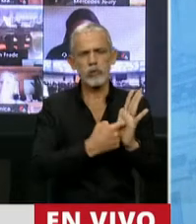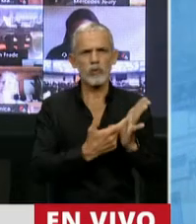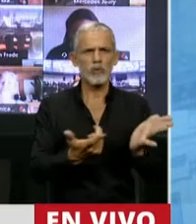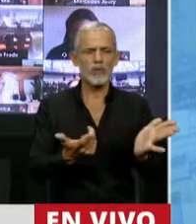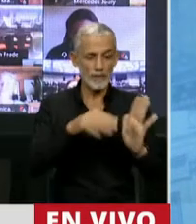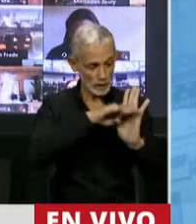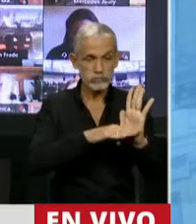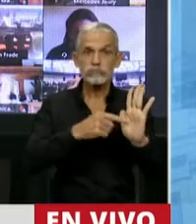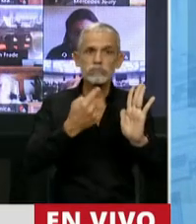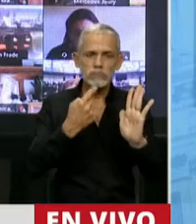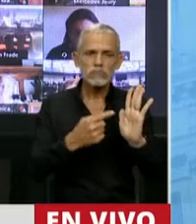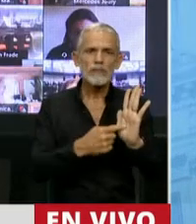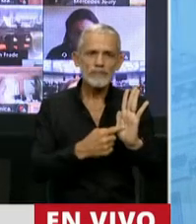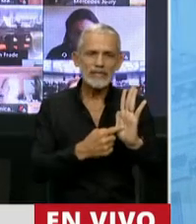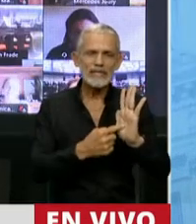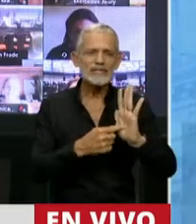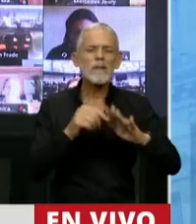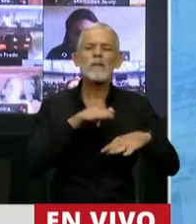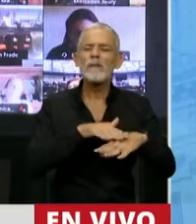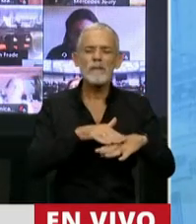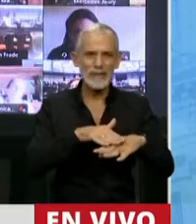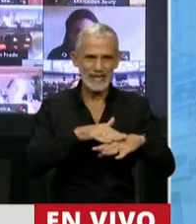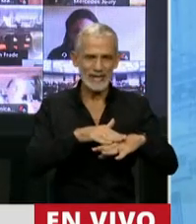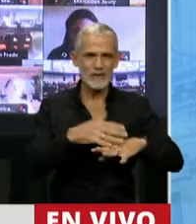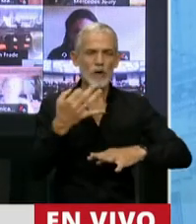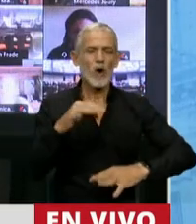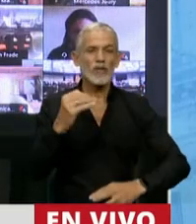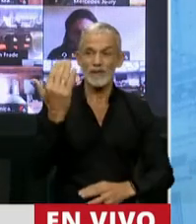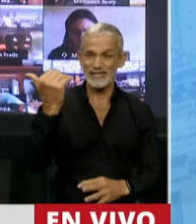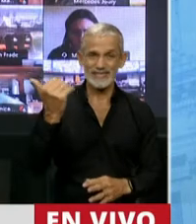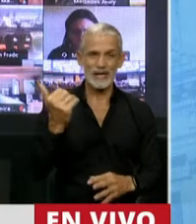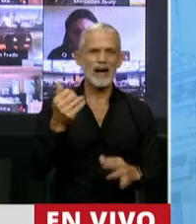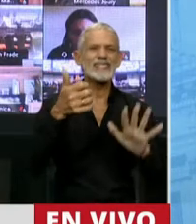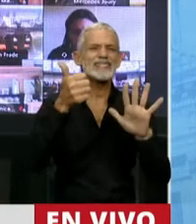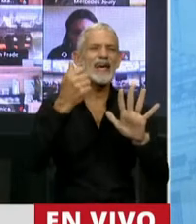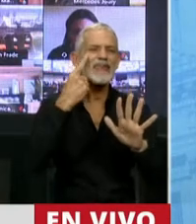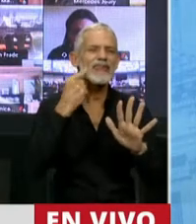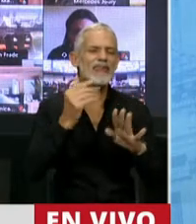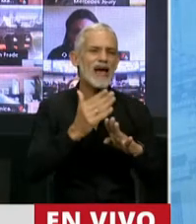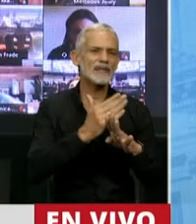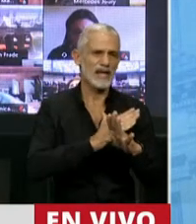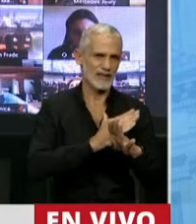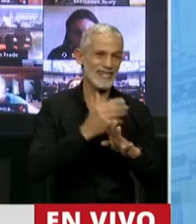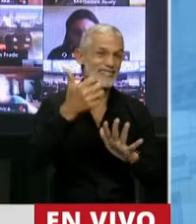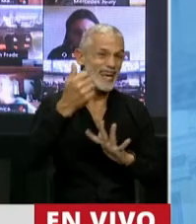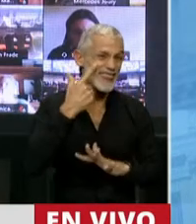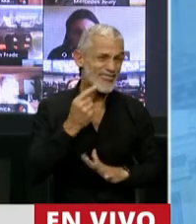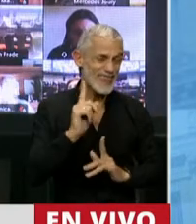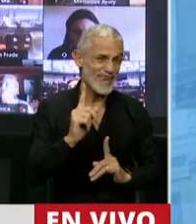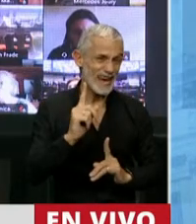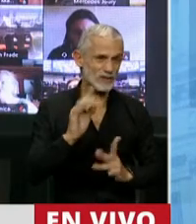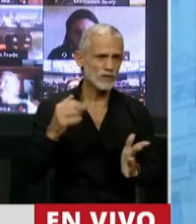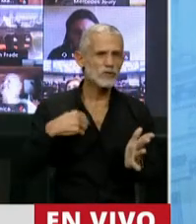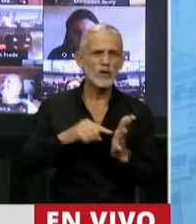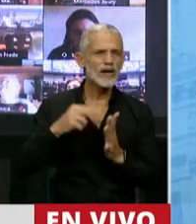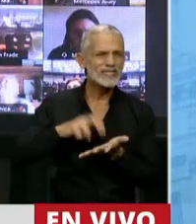Establece de que mínimo nos deben citar con 6 días de antelación. Yo vengo